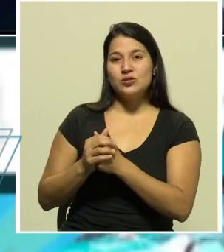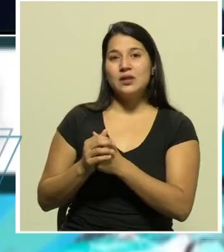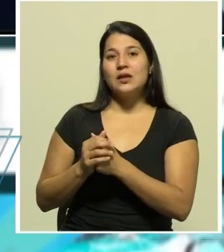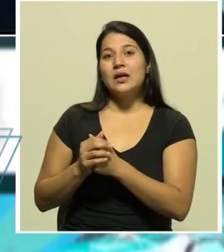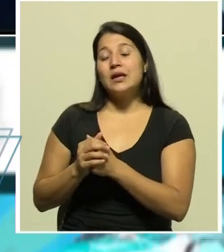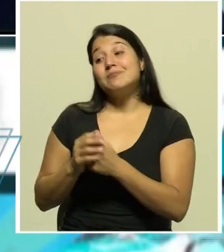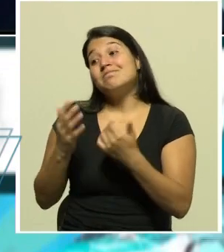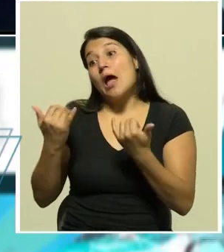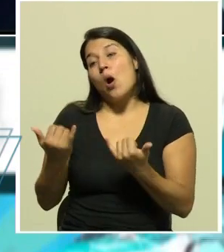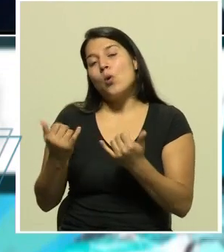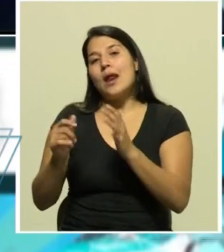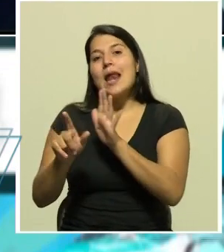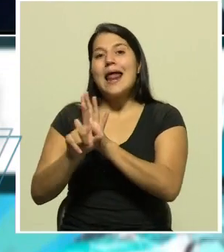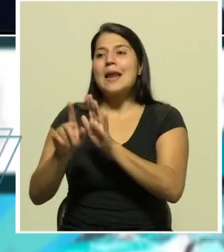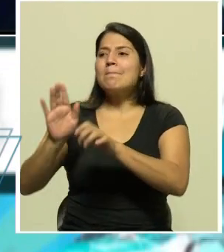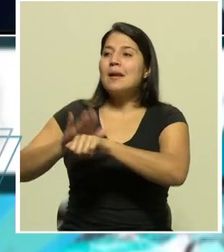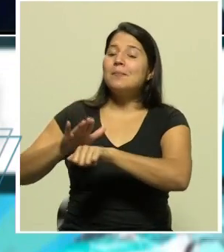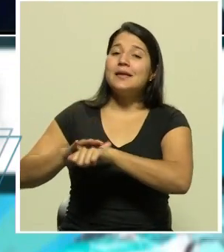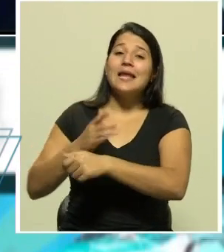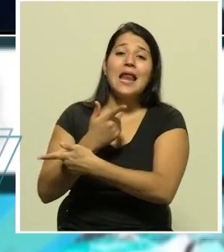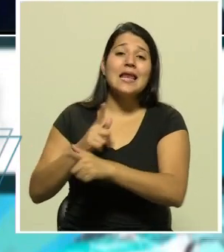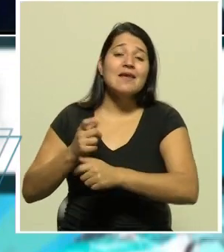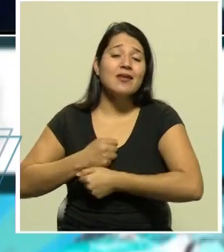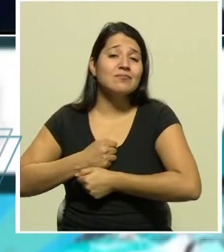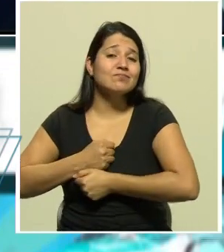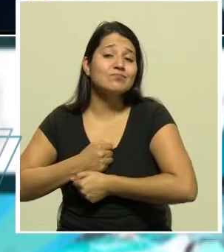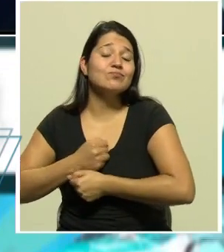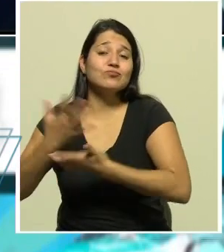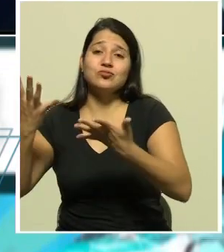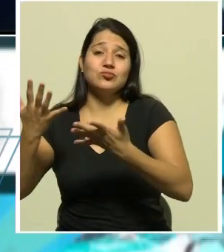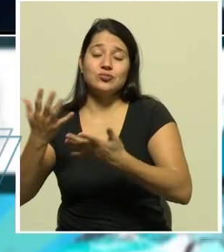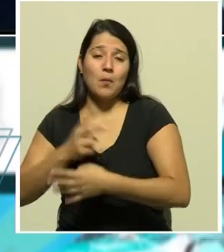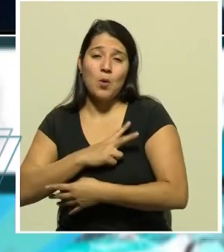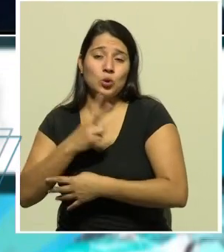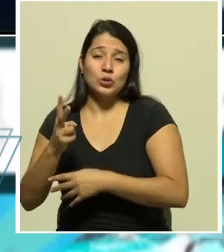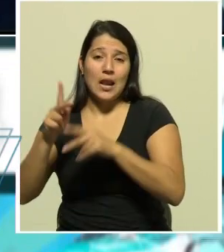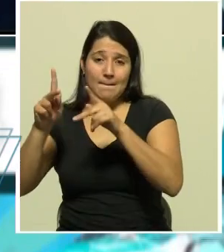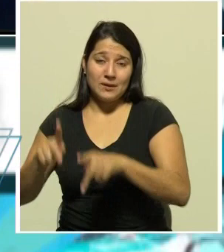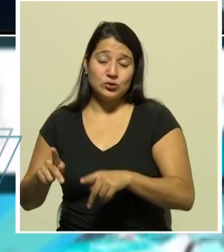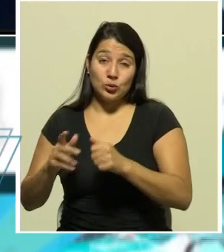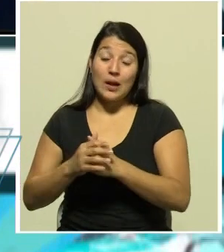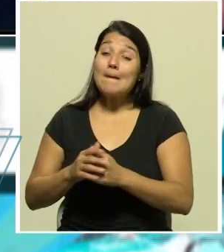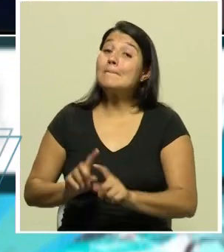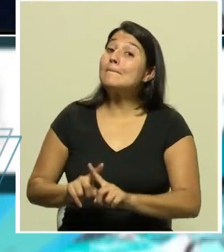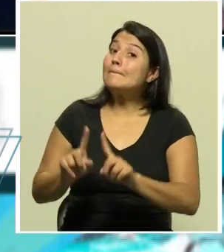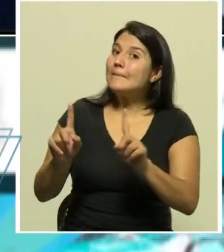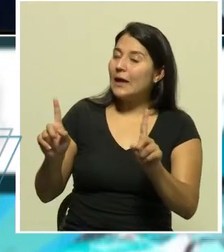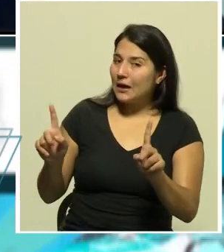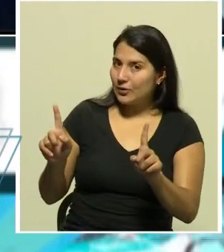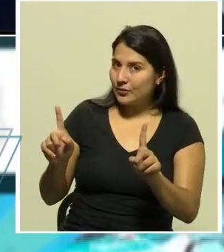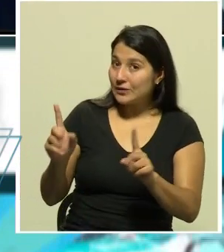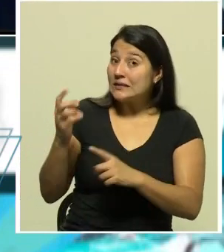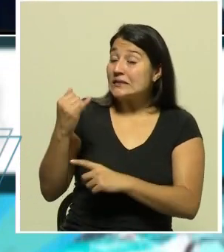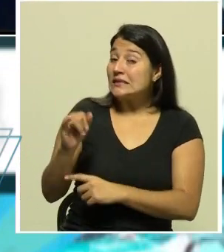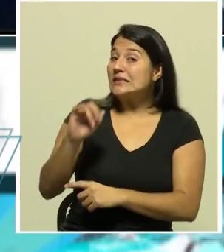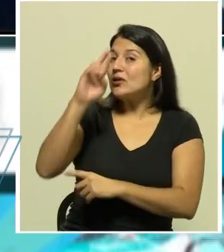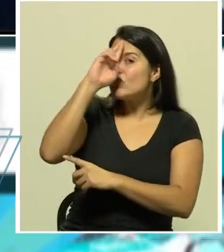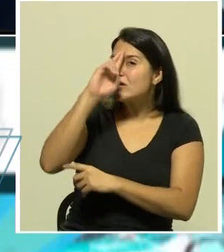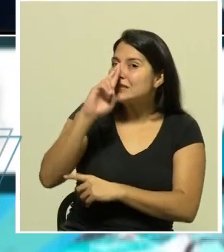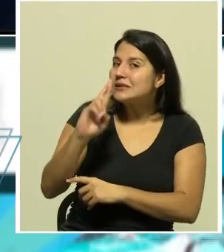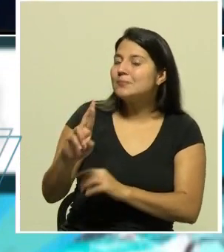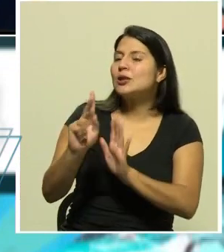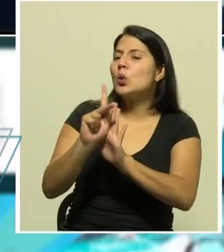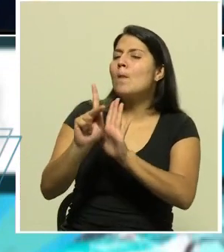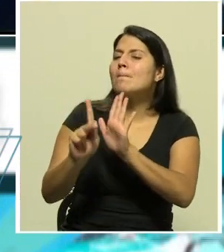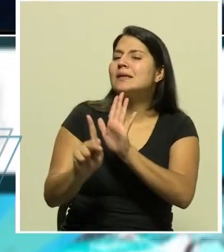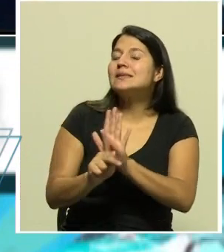personas el derecho de asociación y la libre manifestación de la opinión pública siempre y cuando se respete un principio